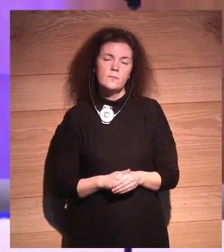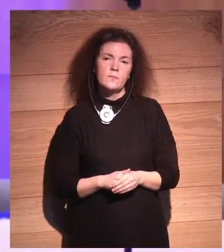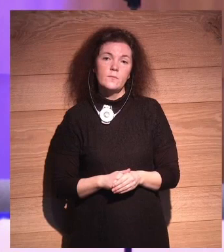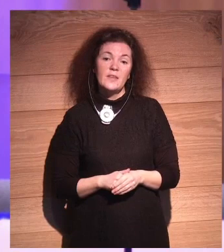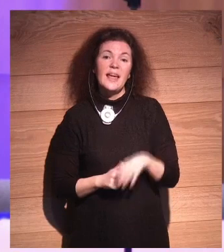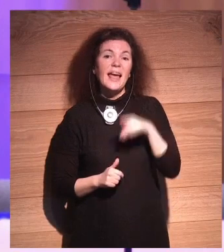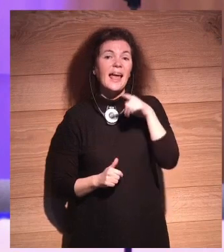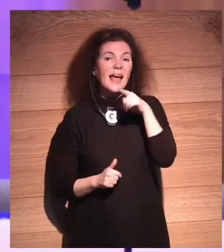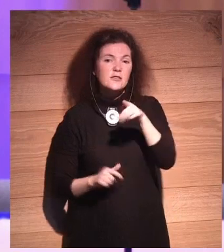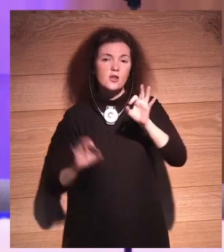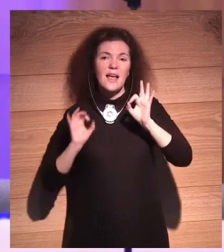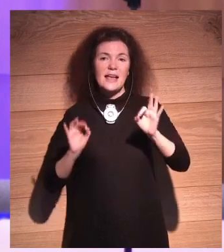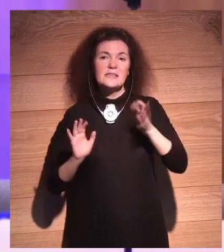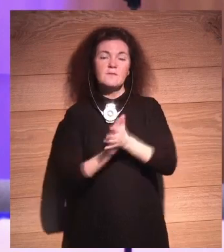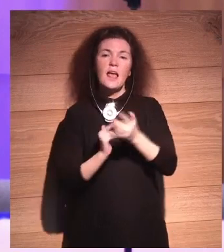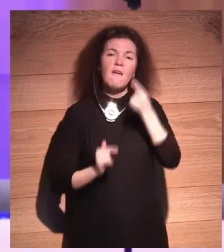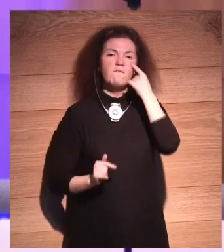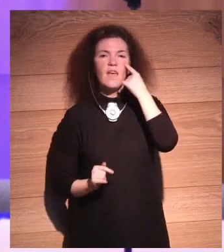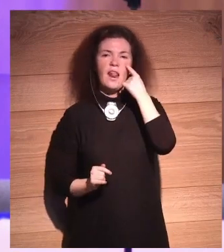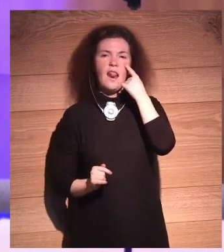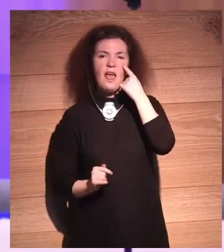Esto es vigilancia.